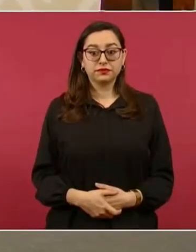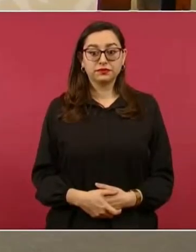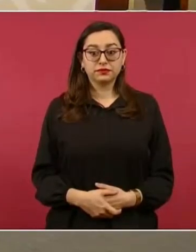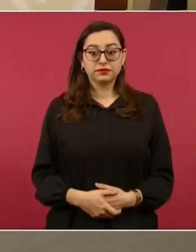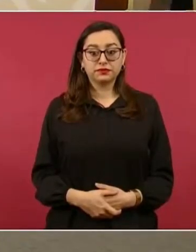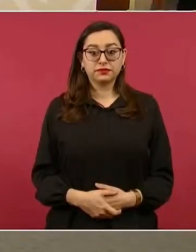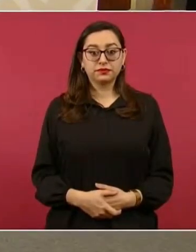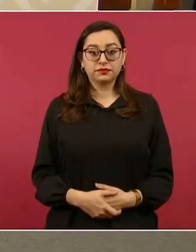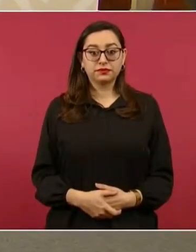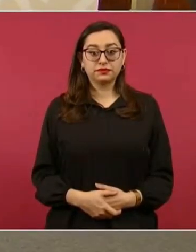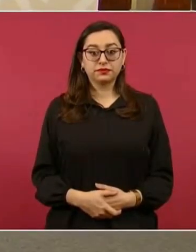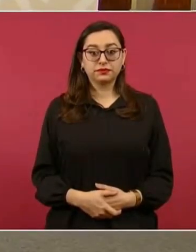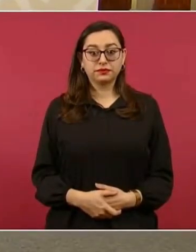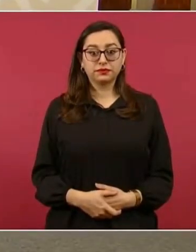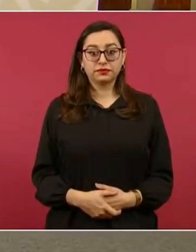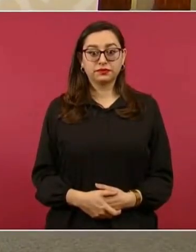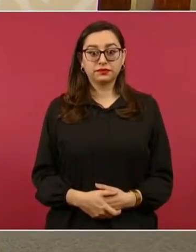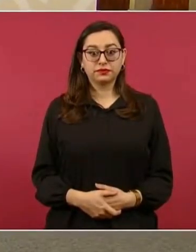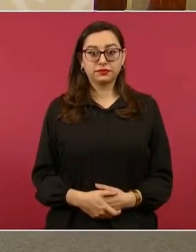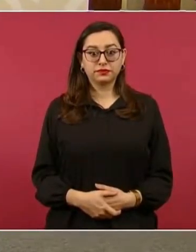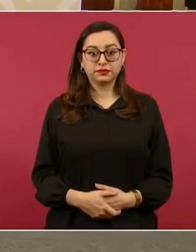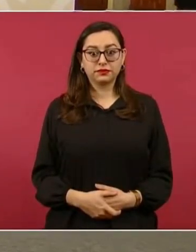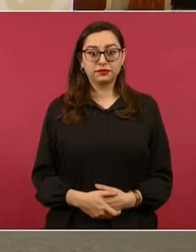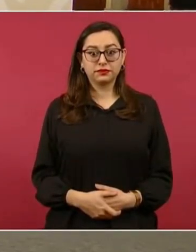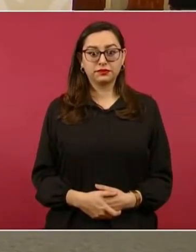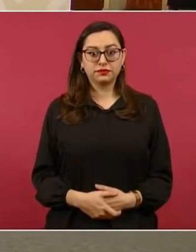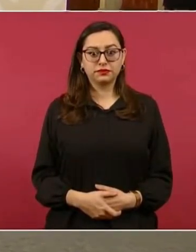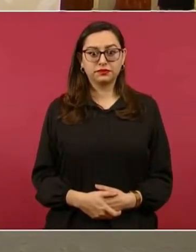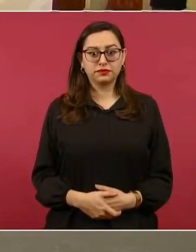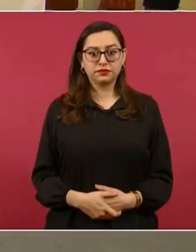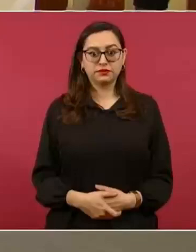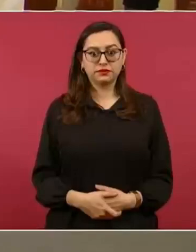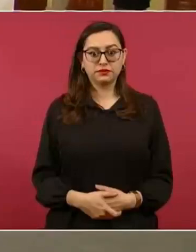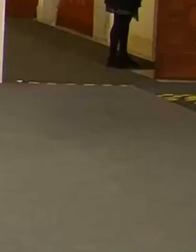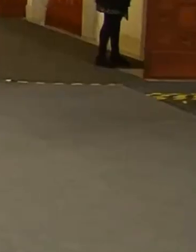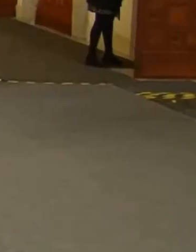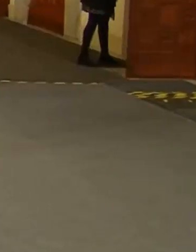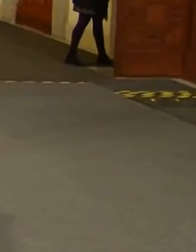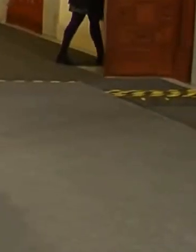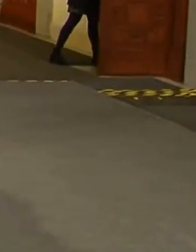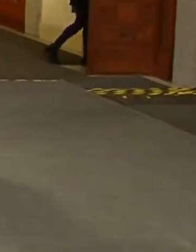Bueno, no hablases ahora. No. No. Gracias.